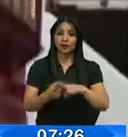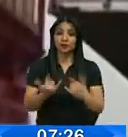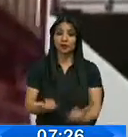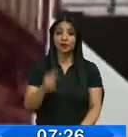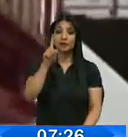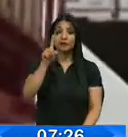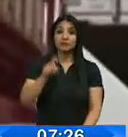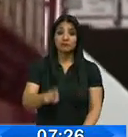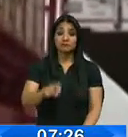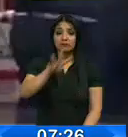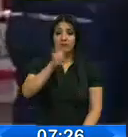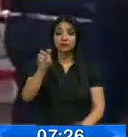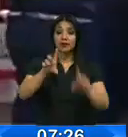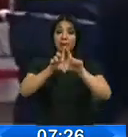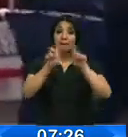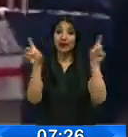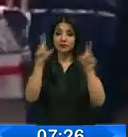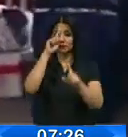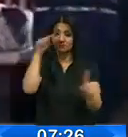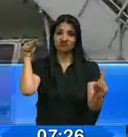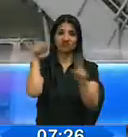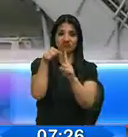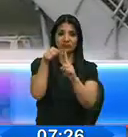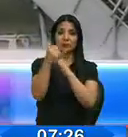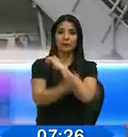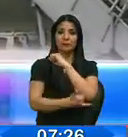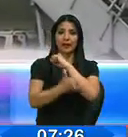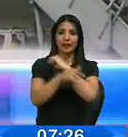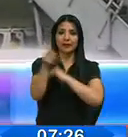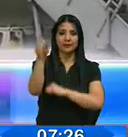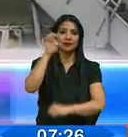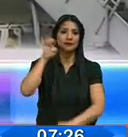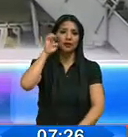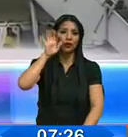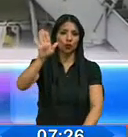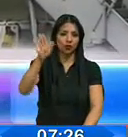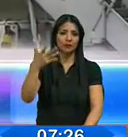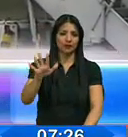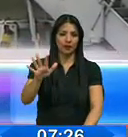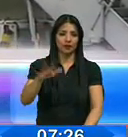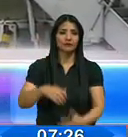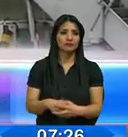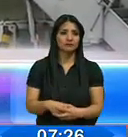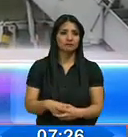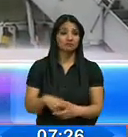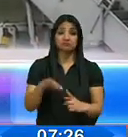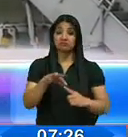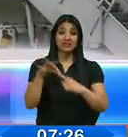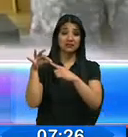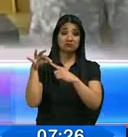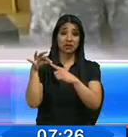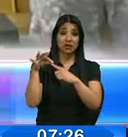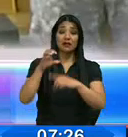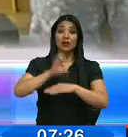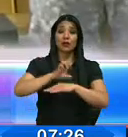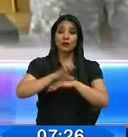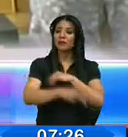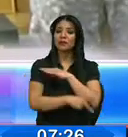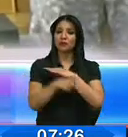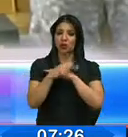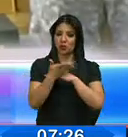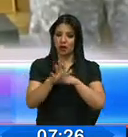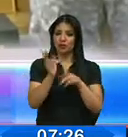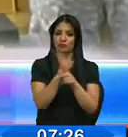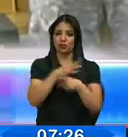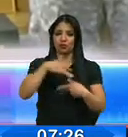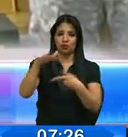empresas en el país tienen como destino uno de los países de bloque europeo, siendo el principal mercado no petrolero del Ecuador. Sin embargo,